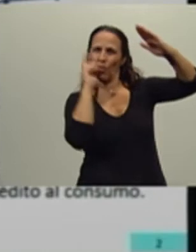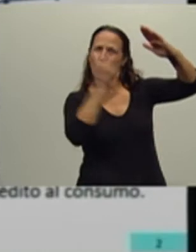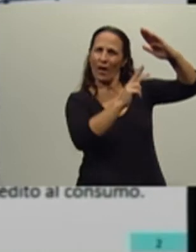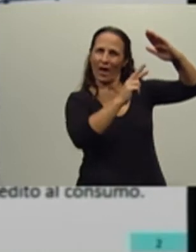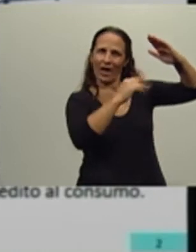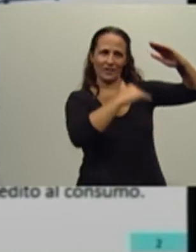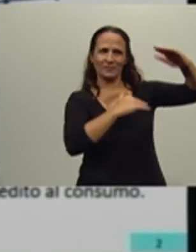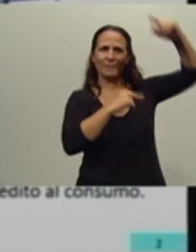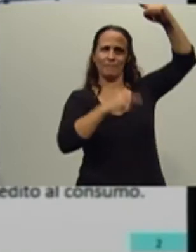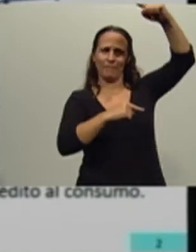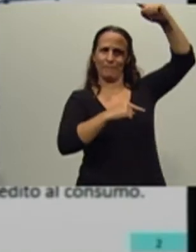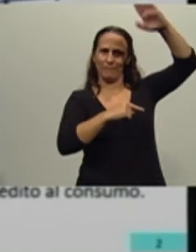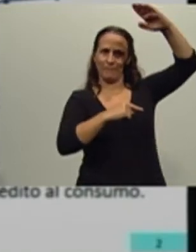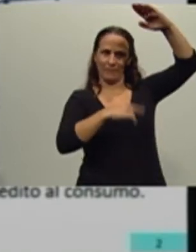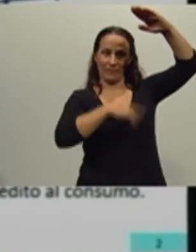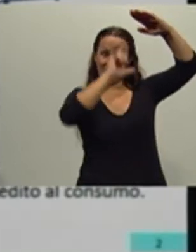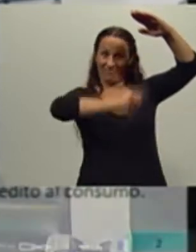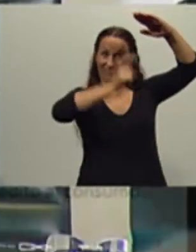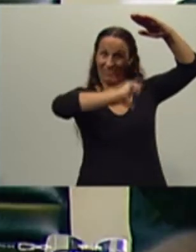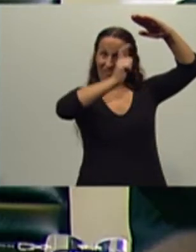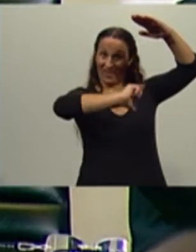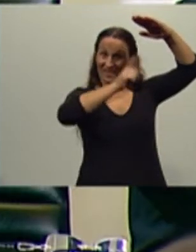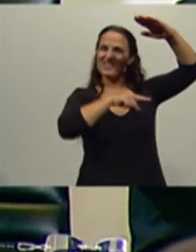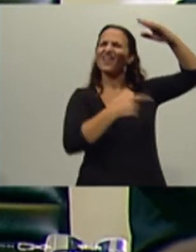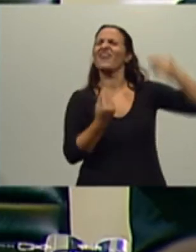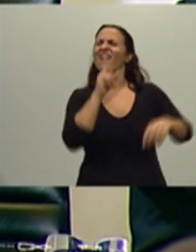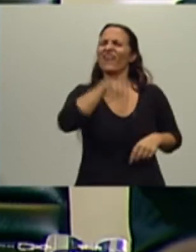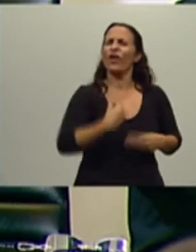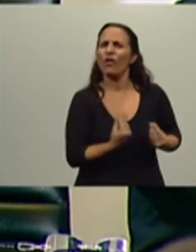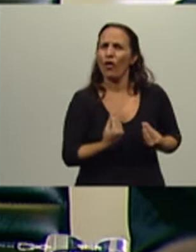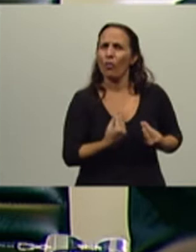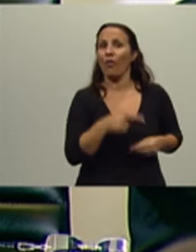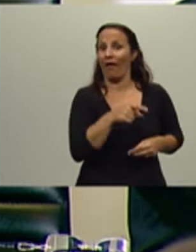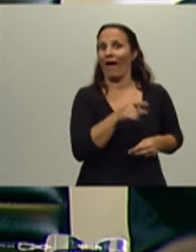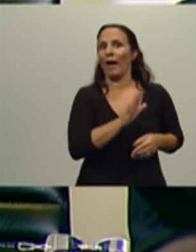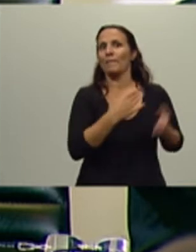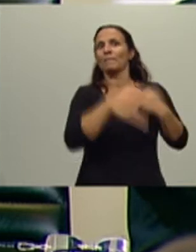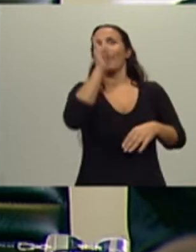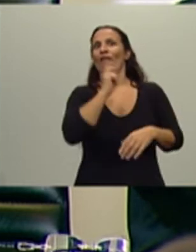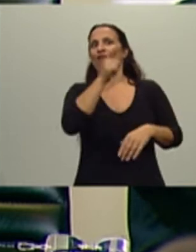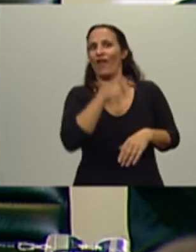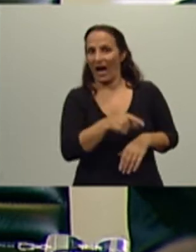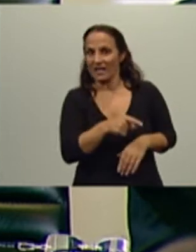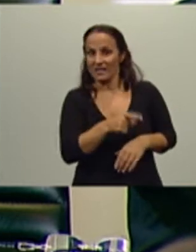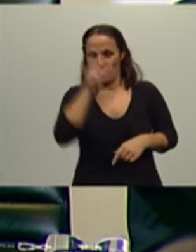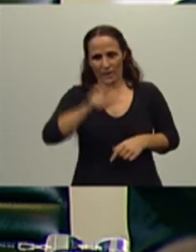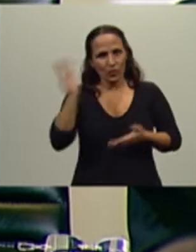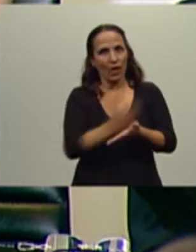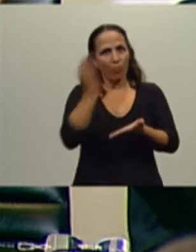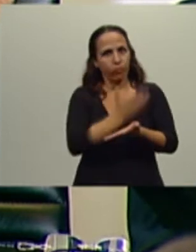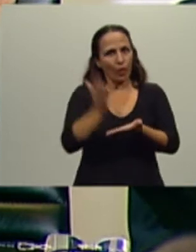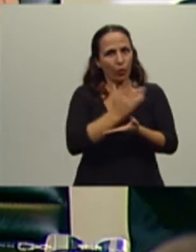entre lo más alto y lo más bajo es lo que genera que sea mucho más fácil para el que produce